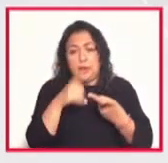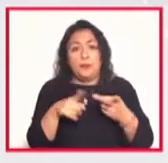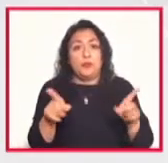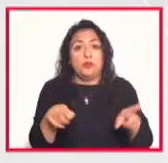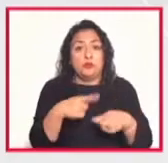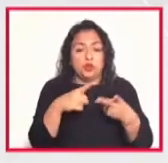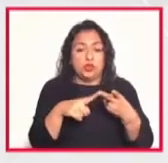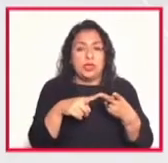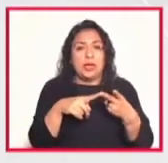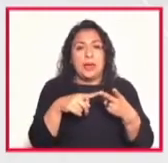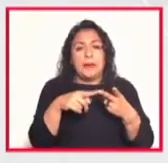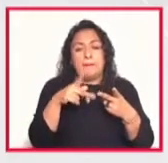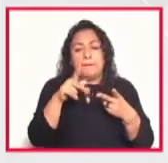Pakistán de Turquía de Japón